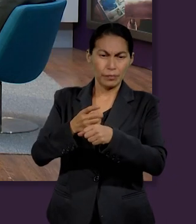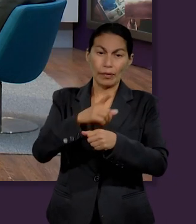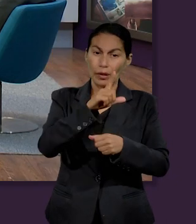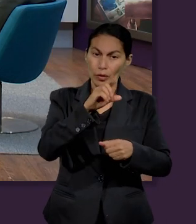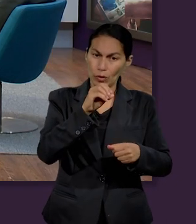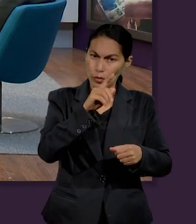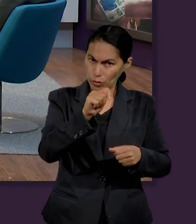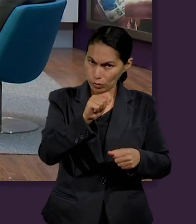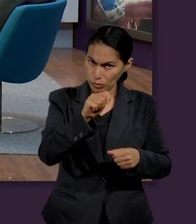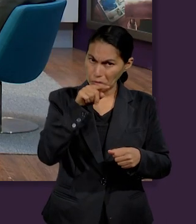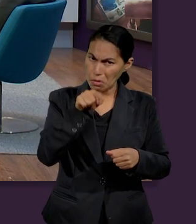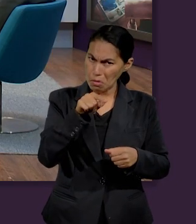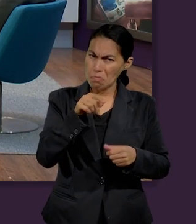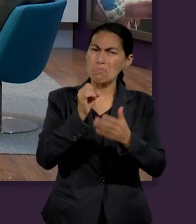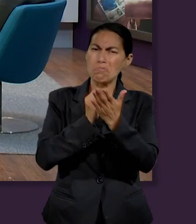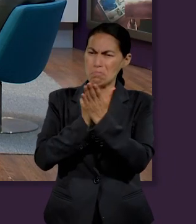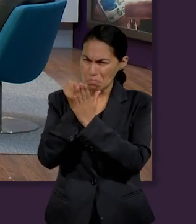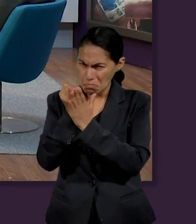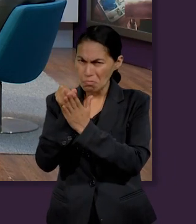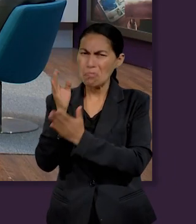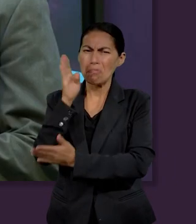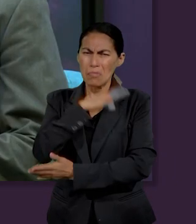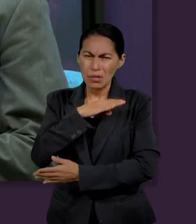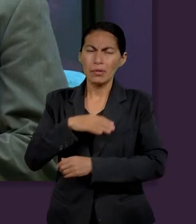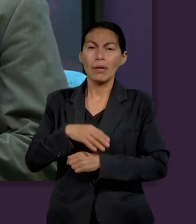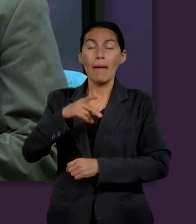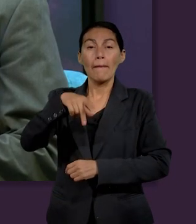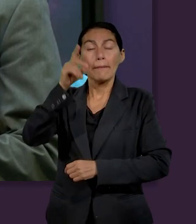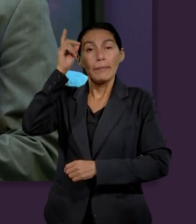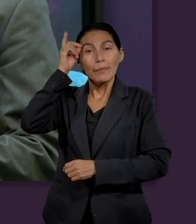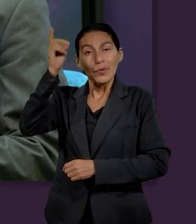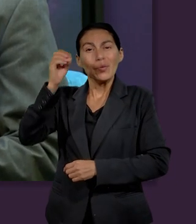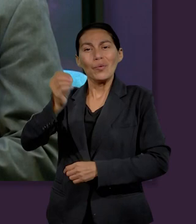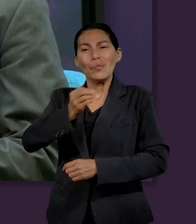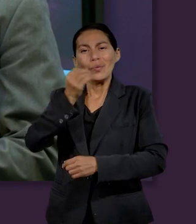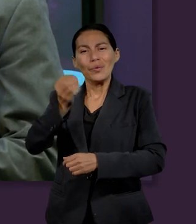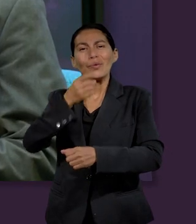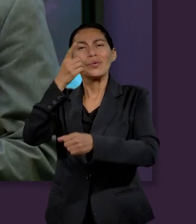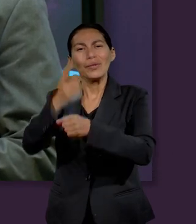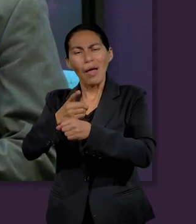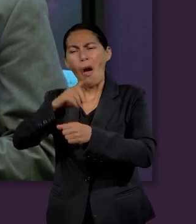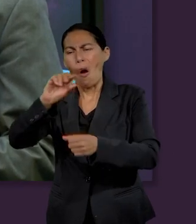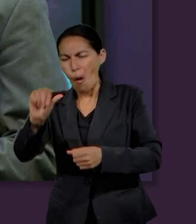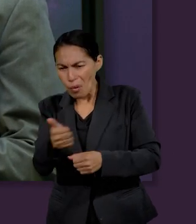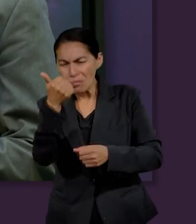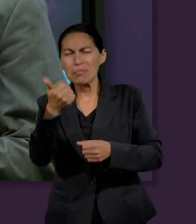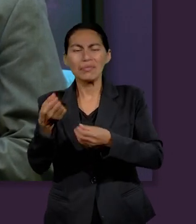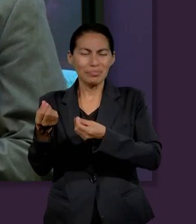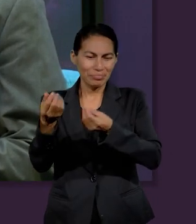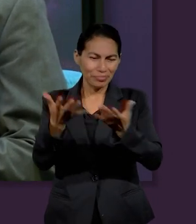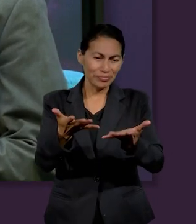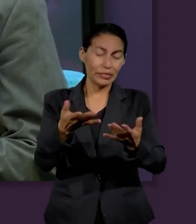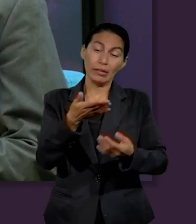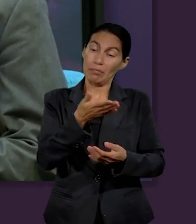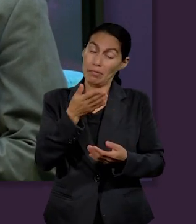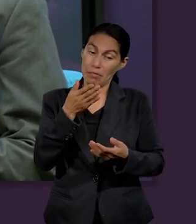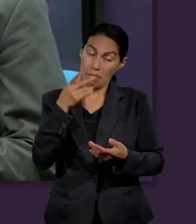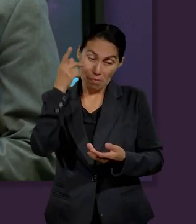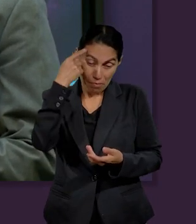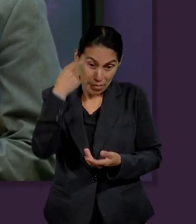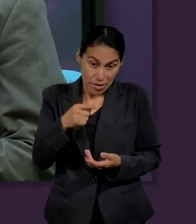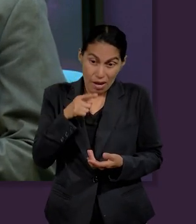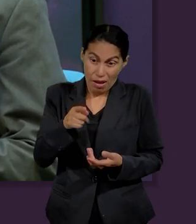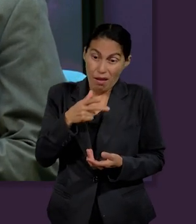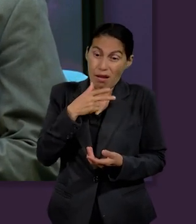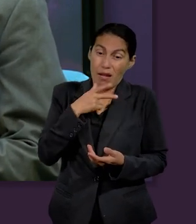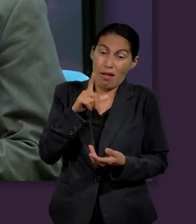decisiones que marcaron su vida, el Señor le dio una oportunidad más para cambiar el